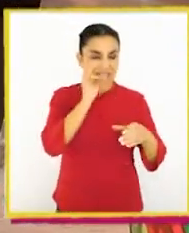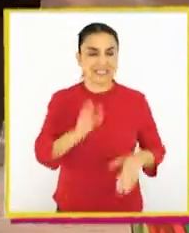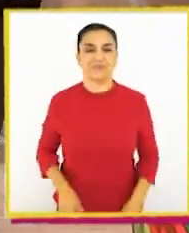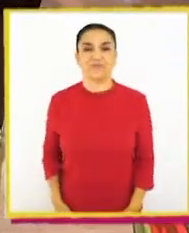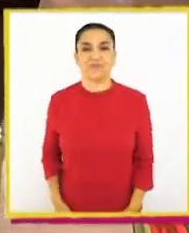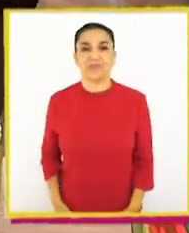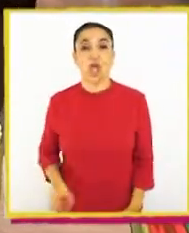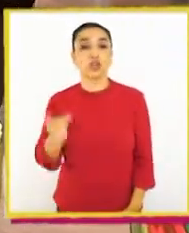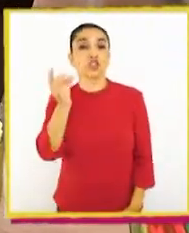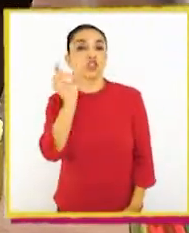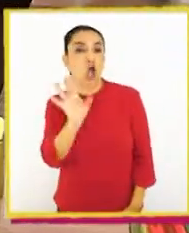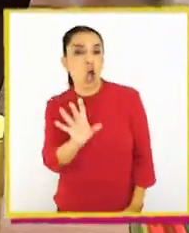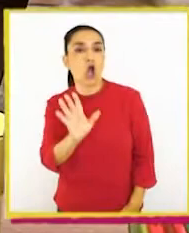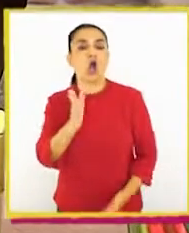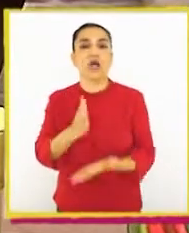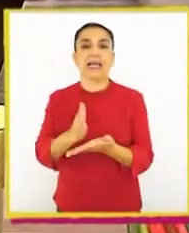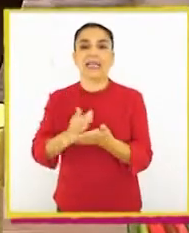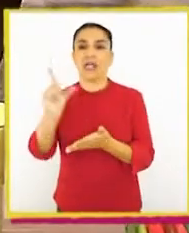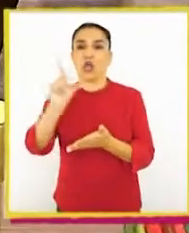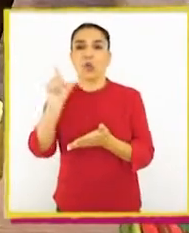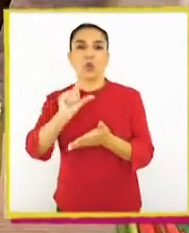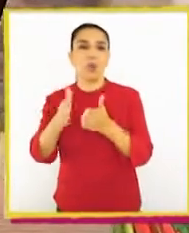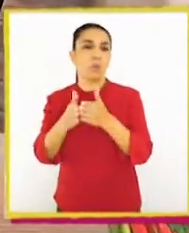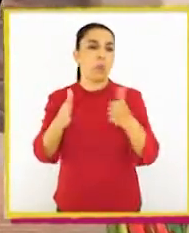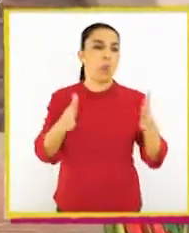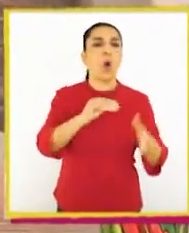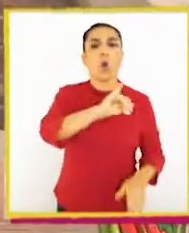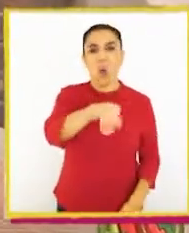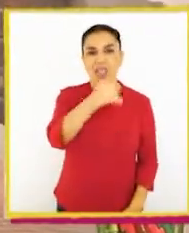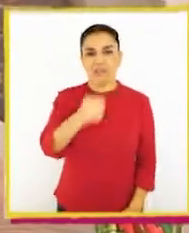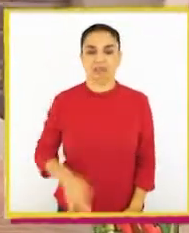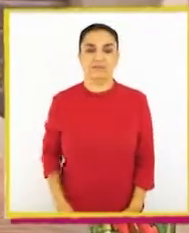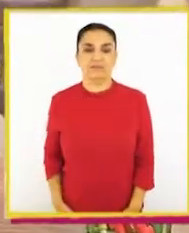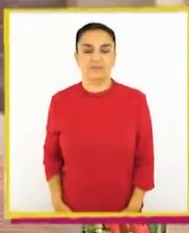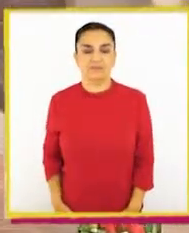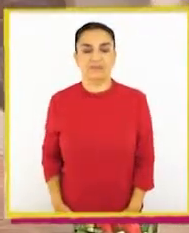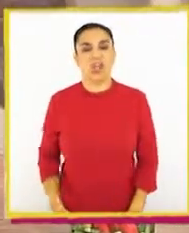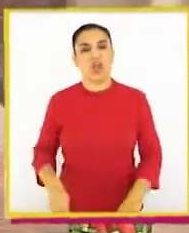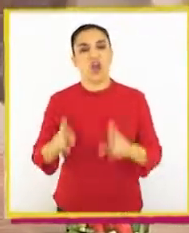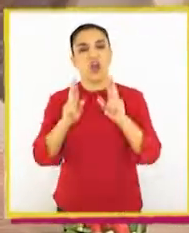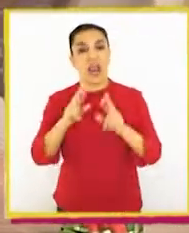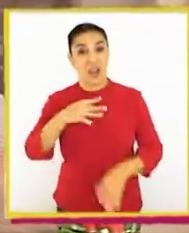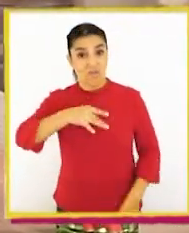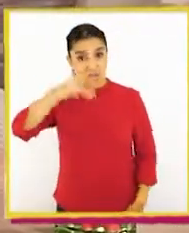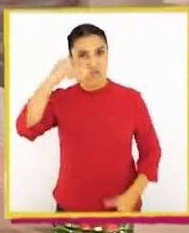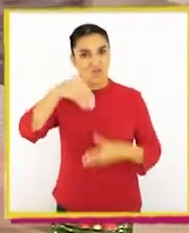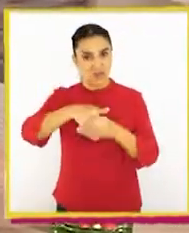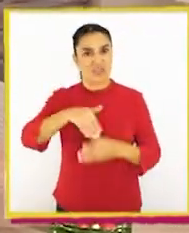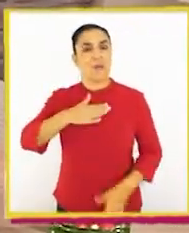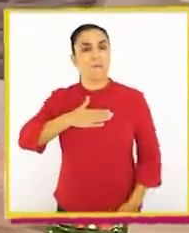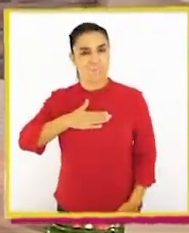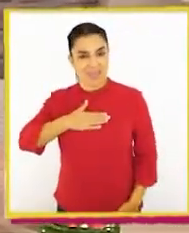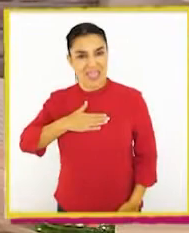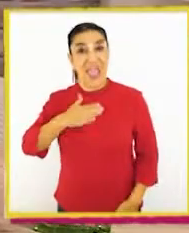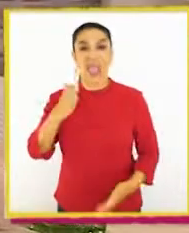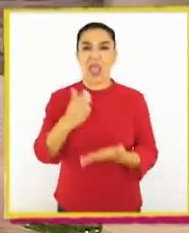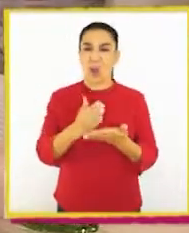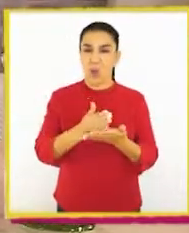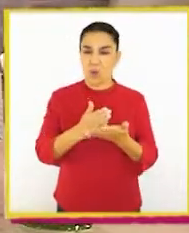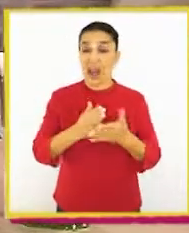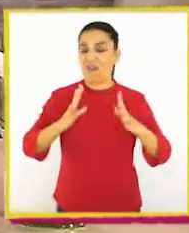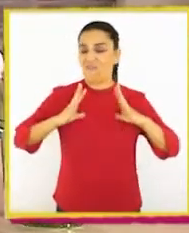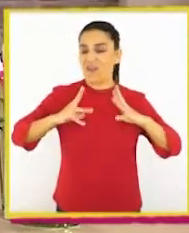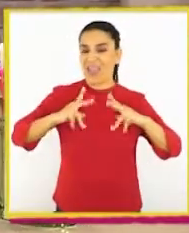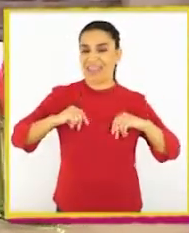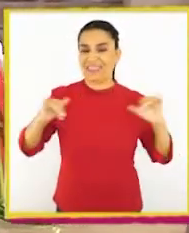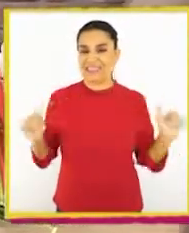¿Eh? Solo tendremos clases de lunes a jueves. Espero que voten por mí para tener una escuela más